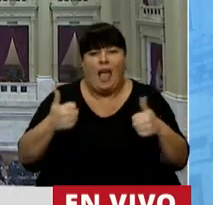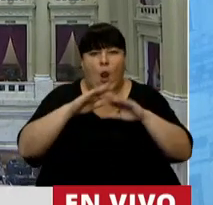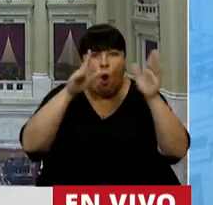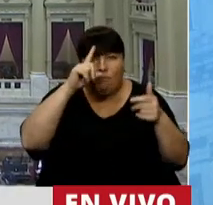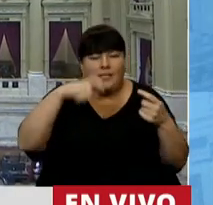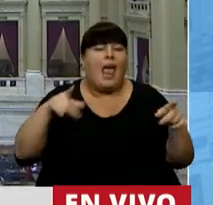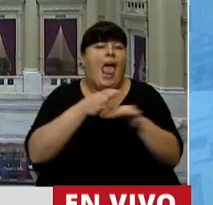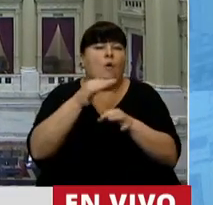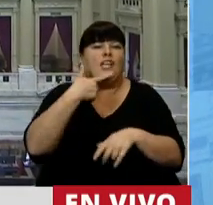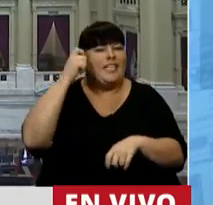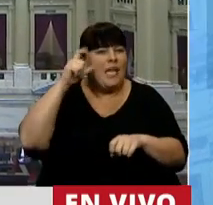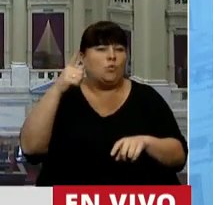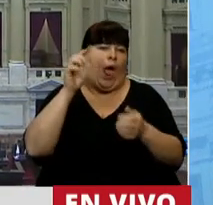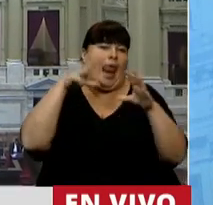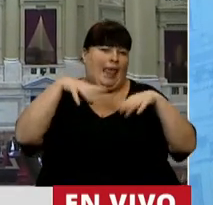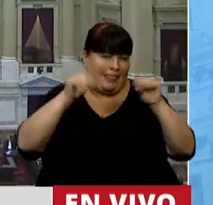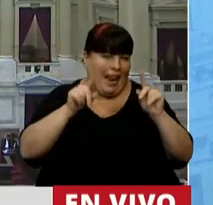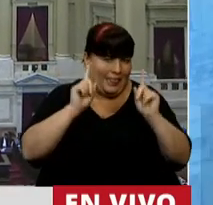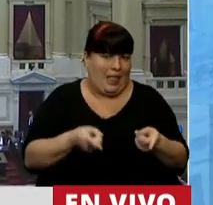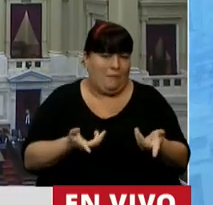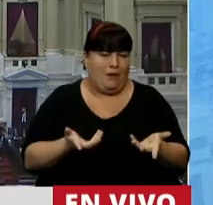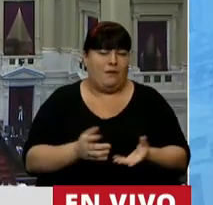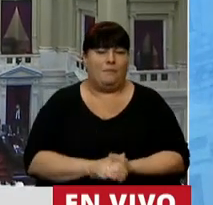salud y la educación sexual integral, por supuesto.